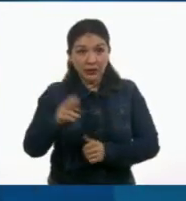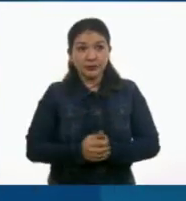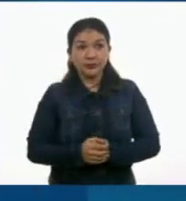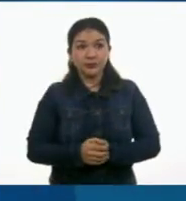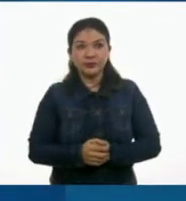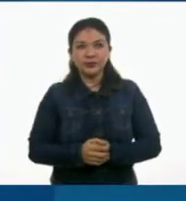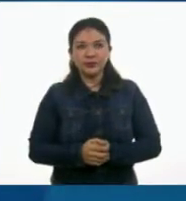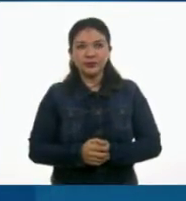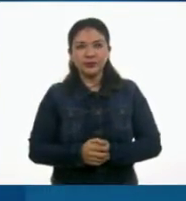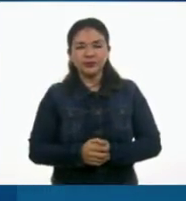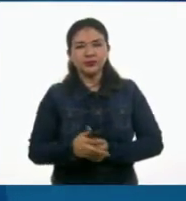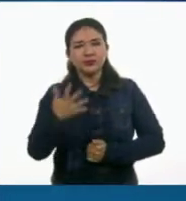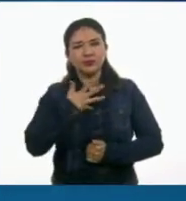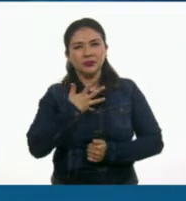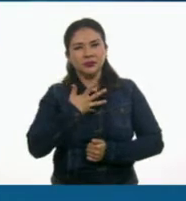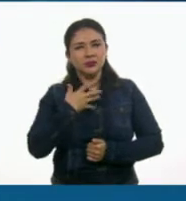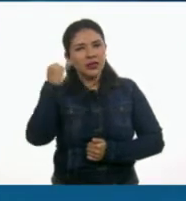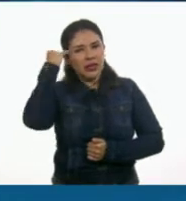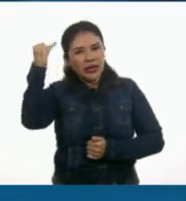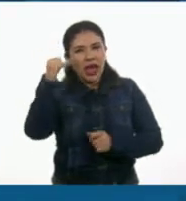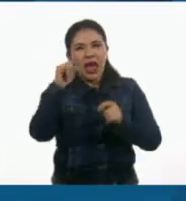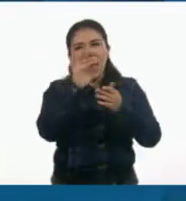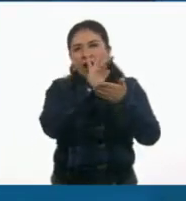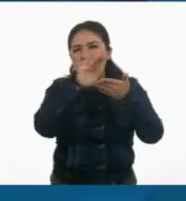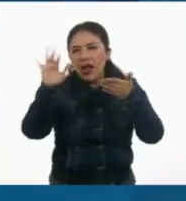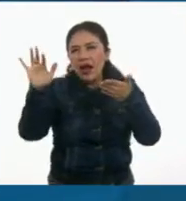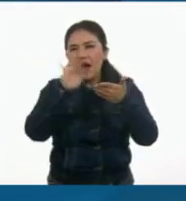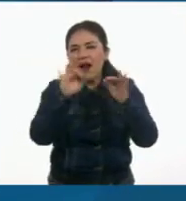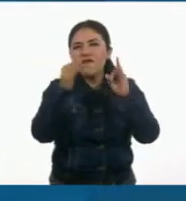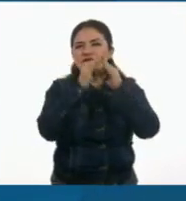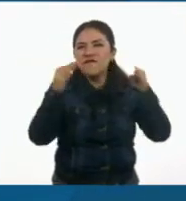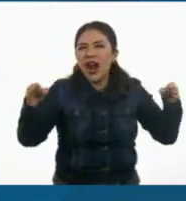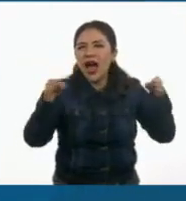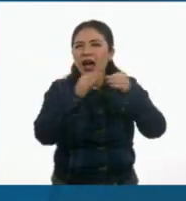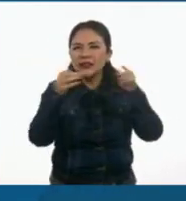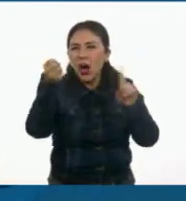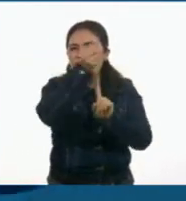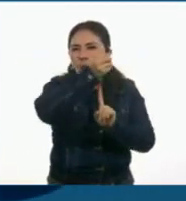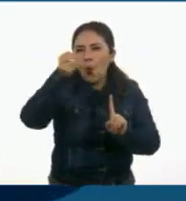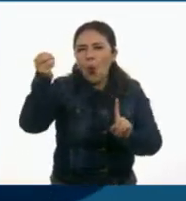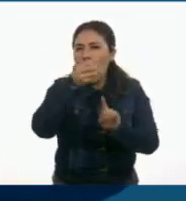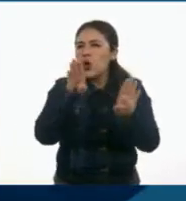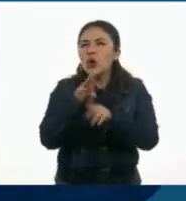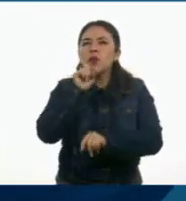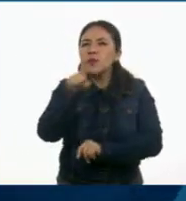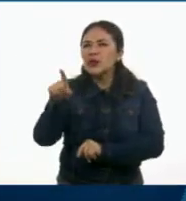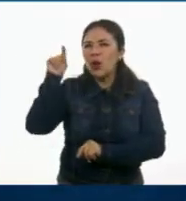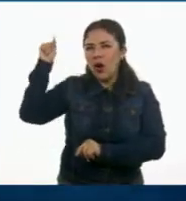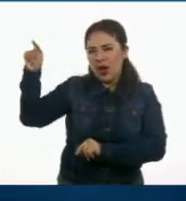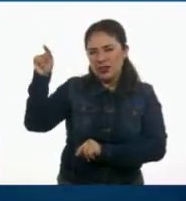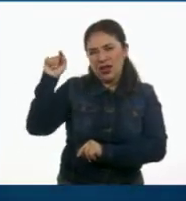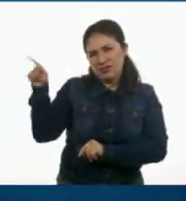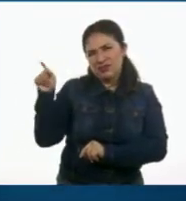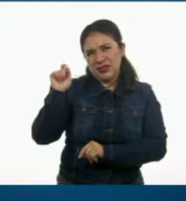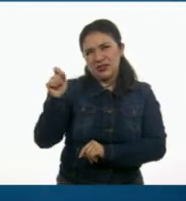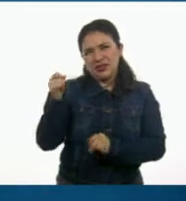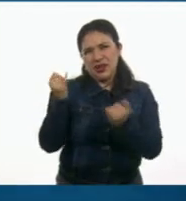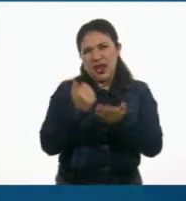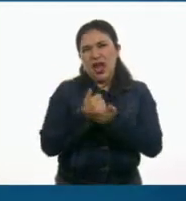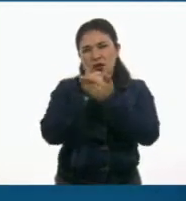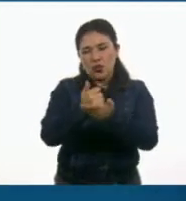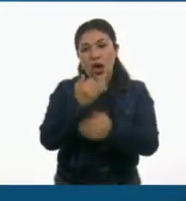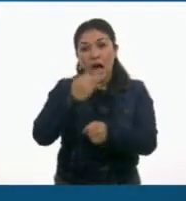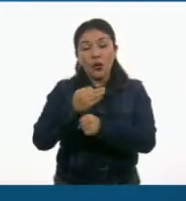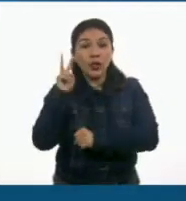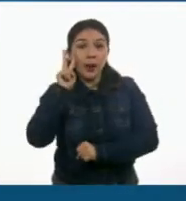Vean cómo vamos completando el texto. Vamos armando las frases como lo hicimos aquí en el pizarrón. Ahorita ayudados con la magia de la